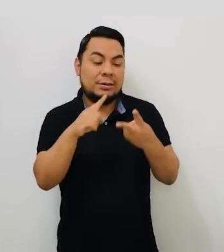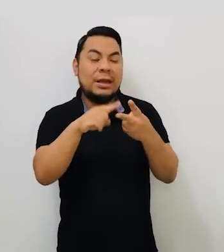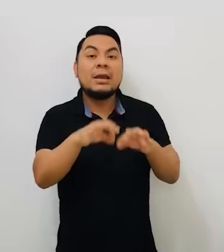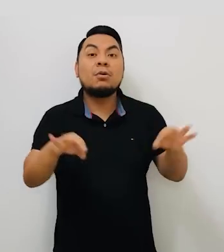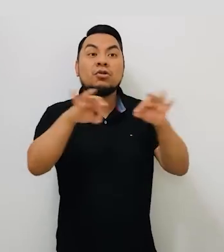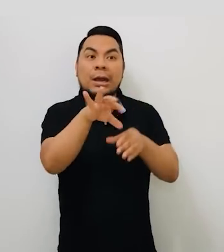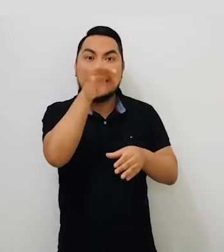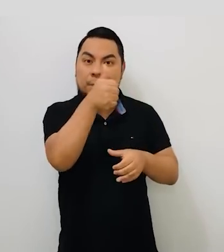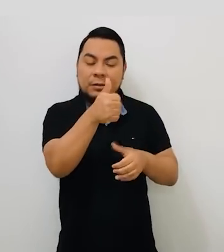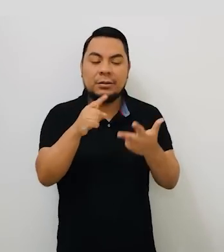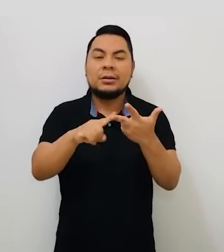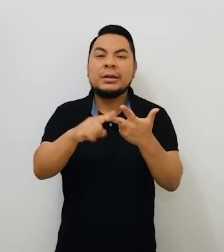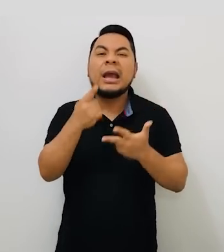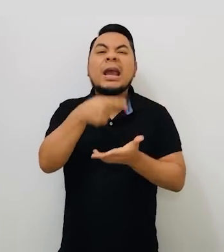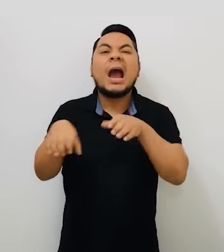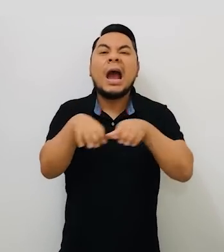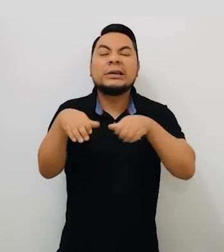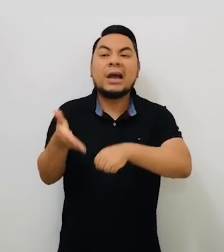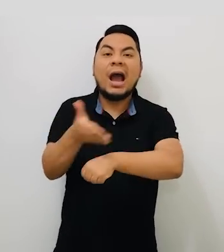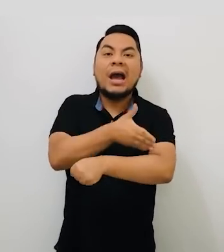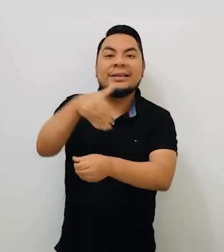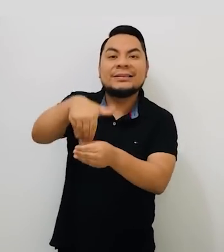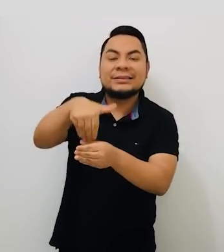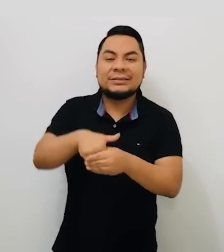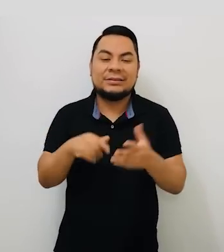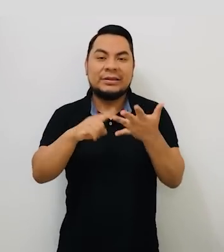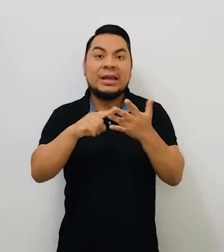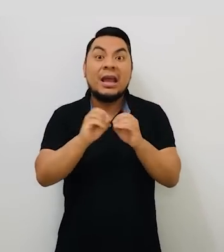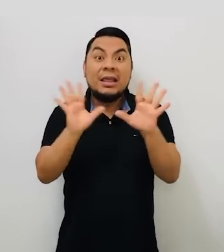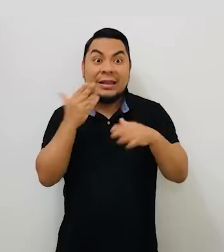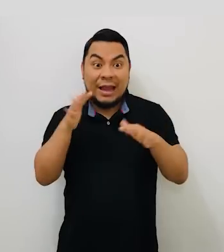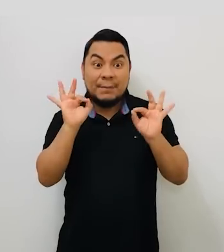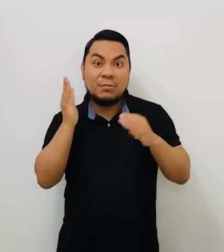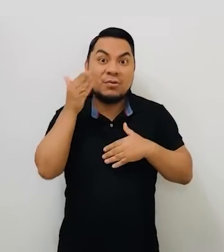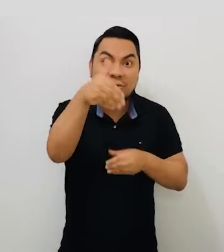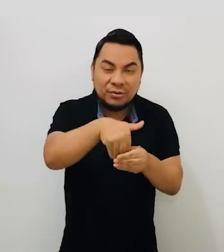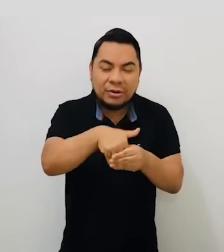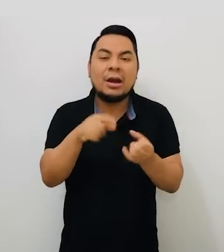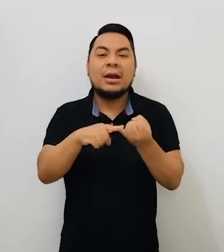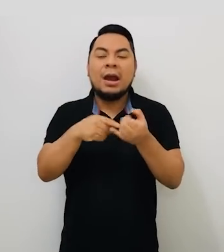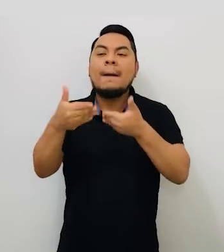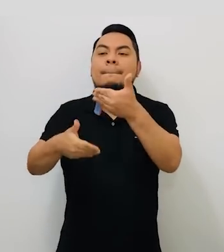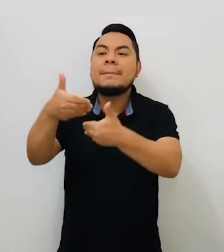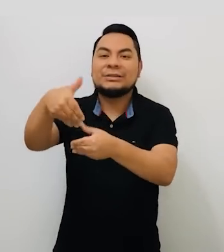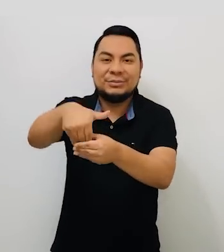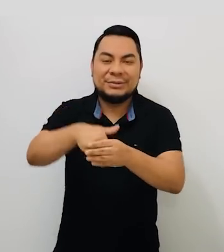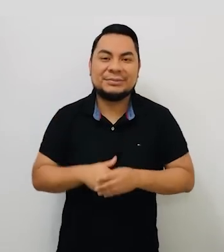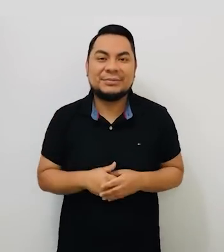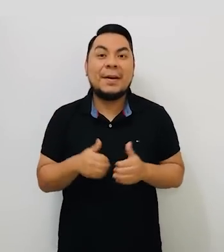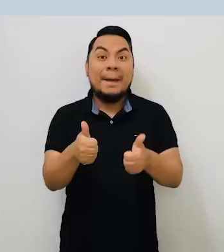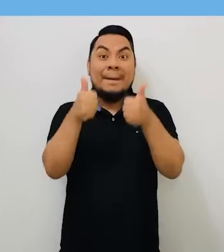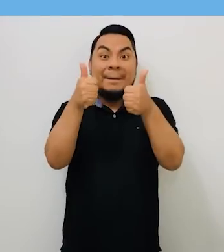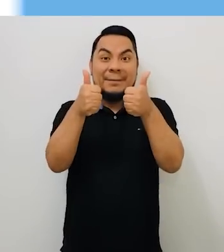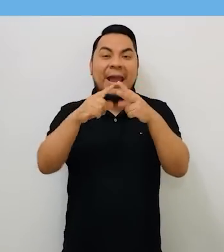¿Importancia de elegir bien? ¿Qué hacer antes del día de las elecciones? El día de las elecciones y los pasos de la